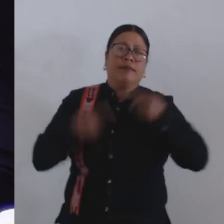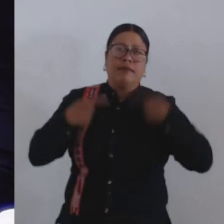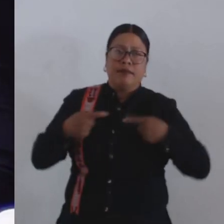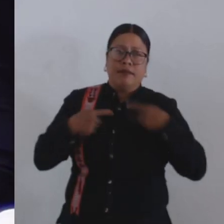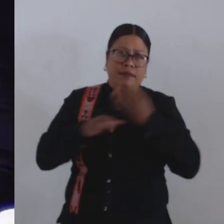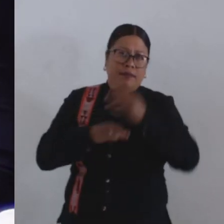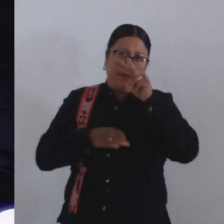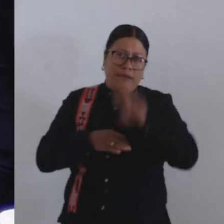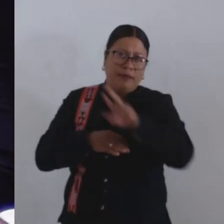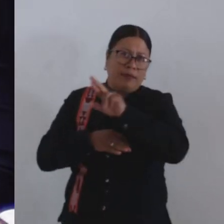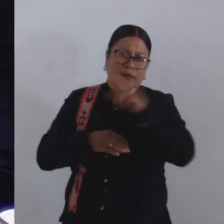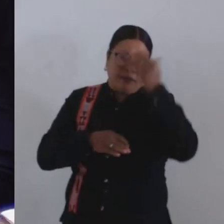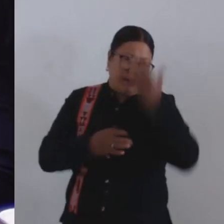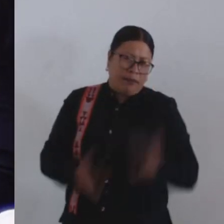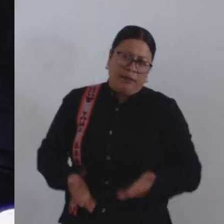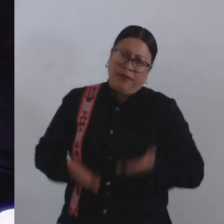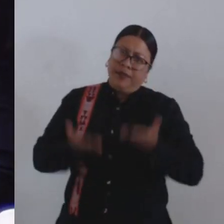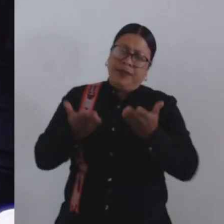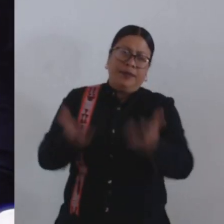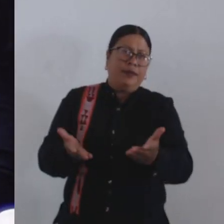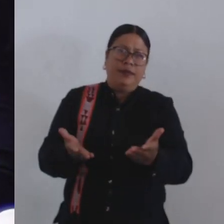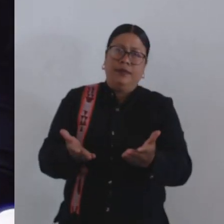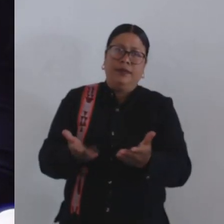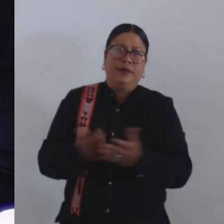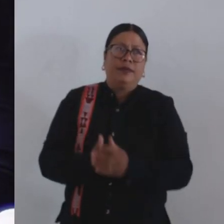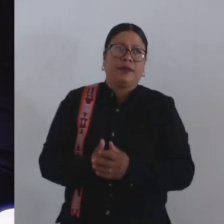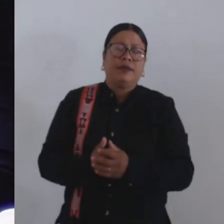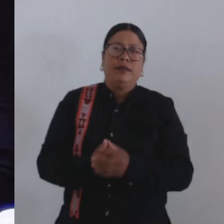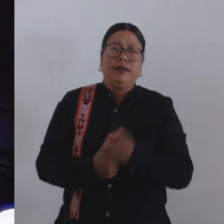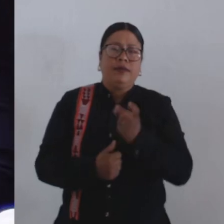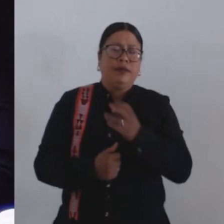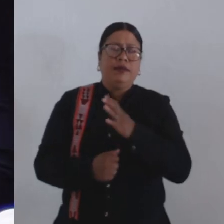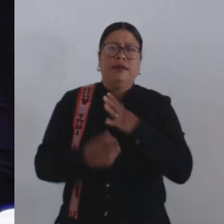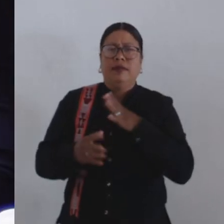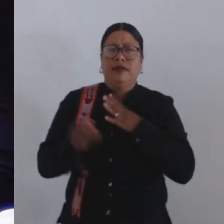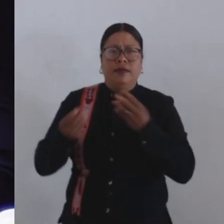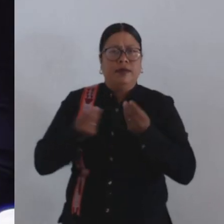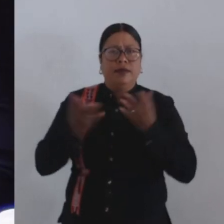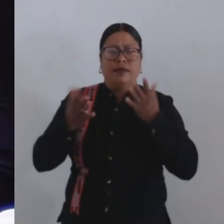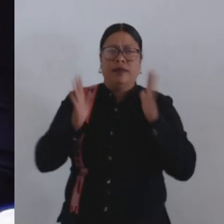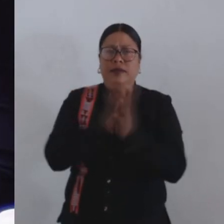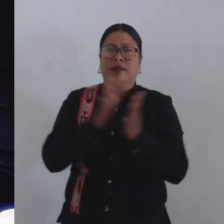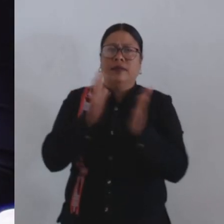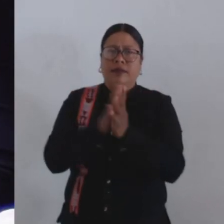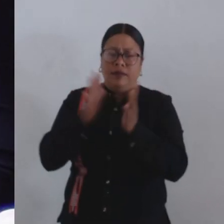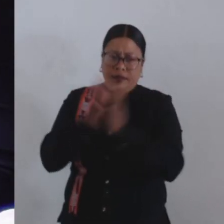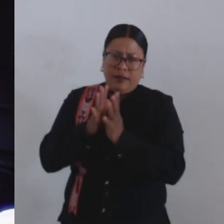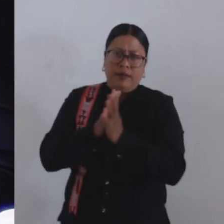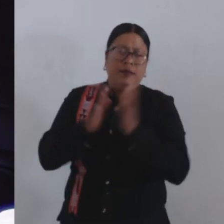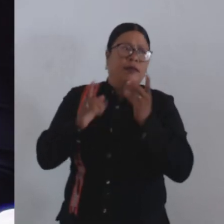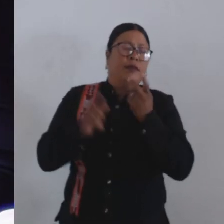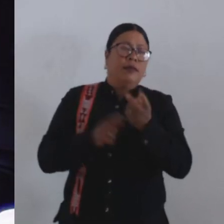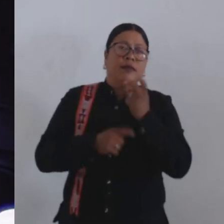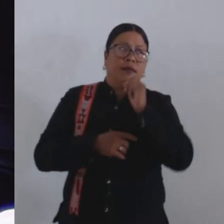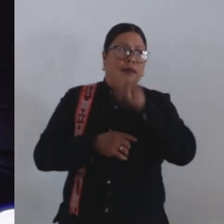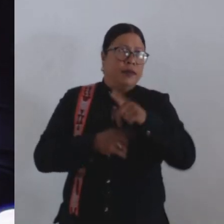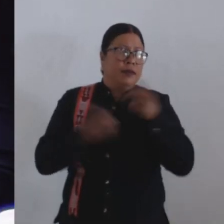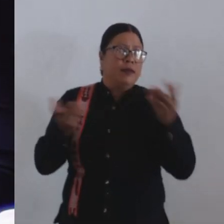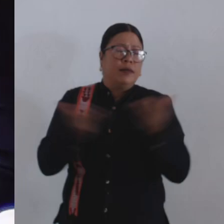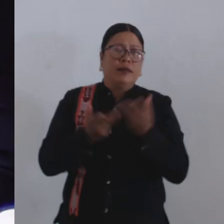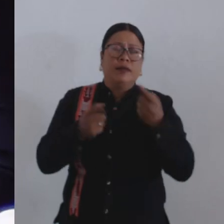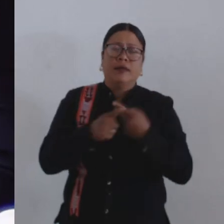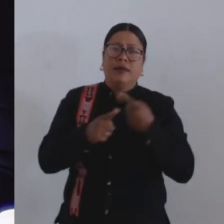reconozco en este cabildo, la gran participación y aportación que en su momento hicieron